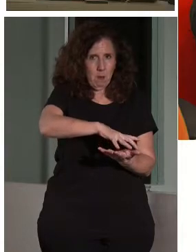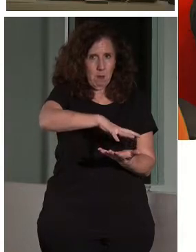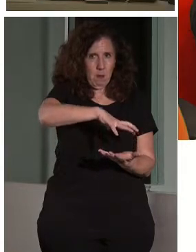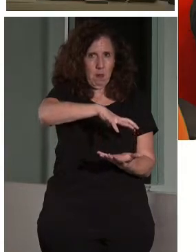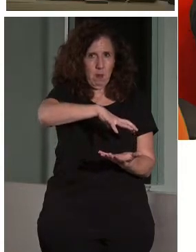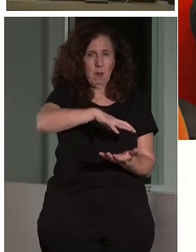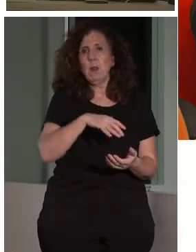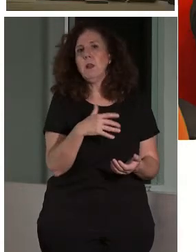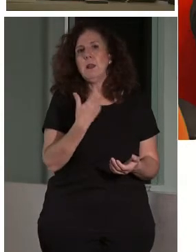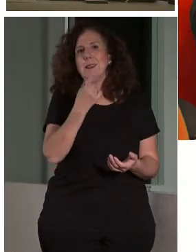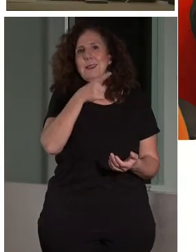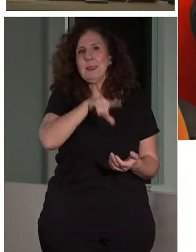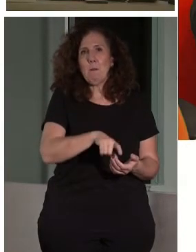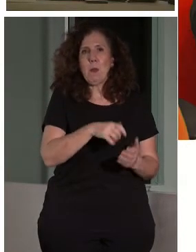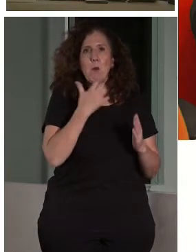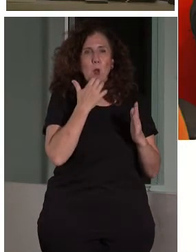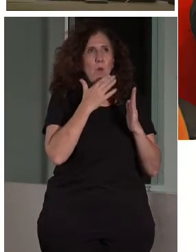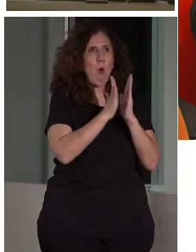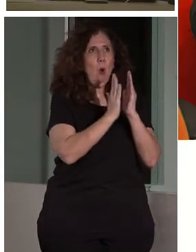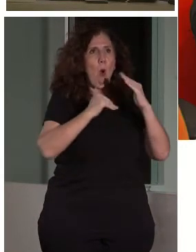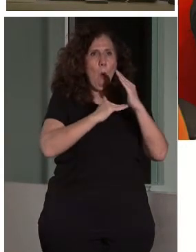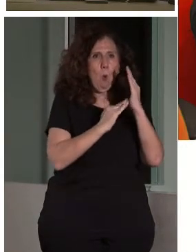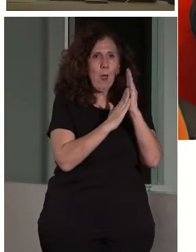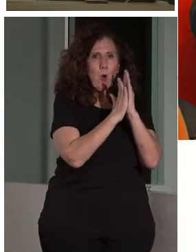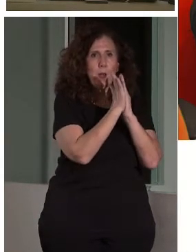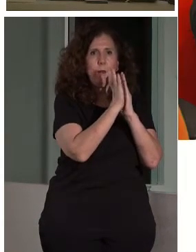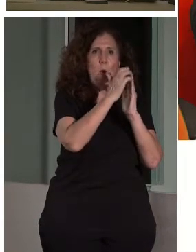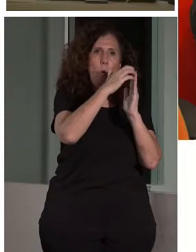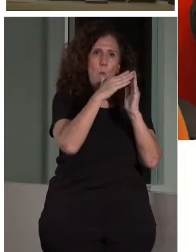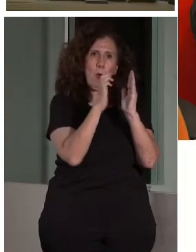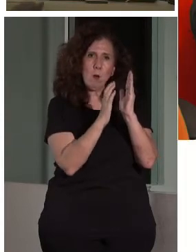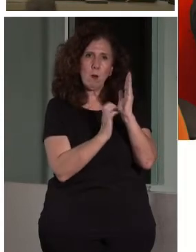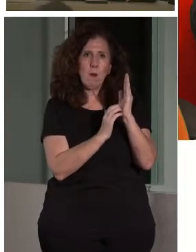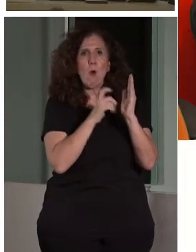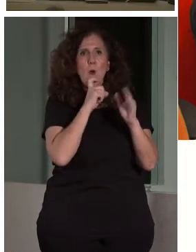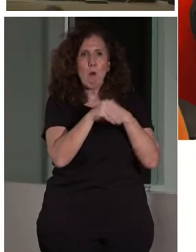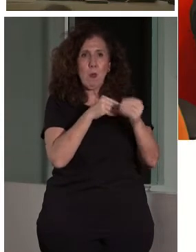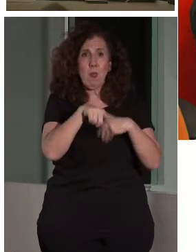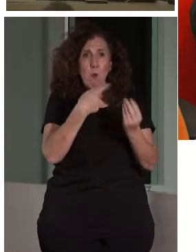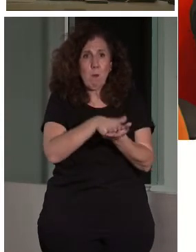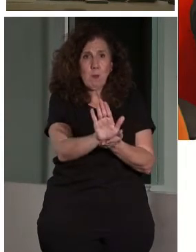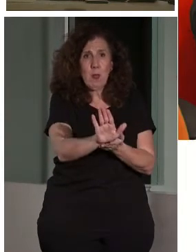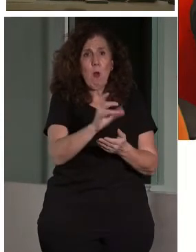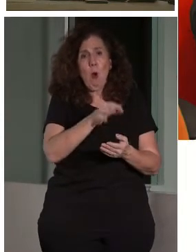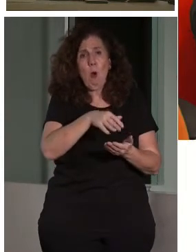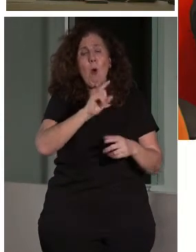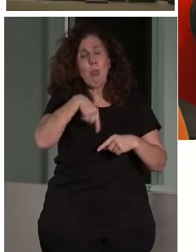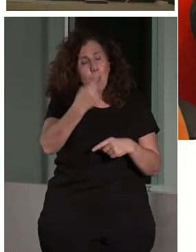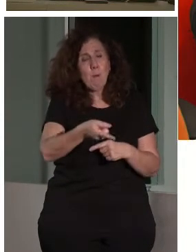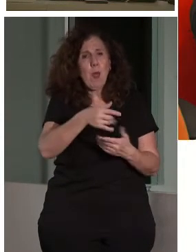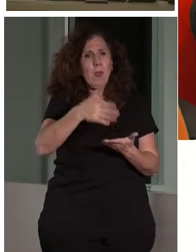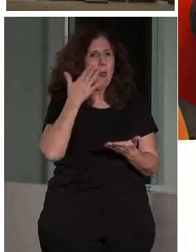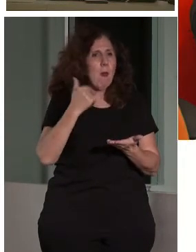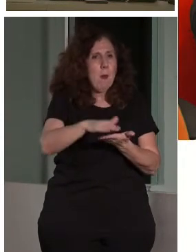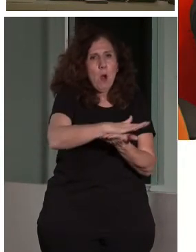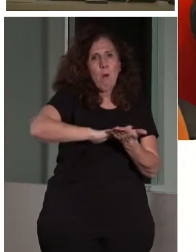Aumentar digitalmente los relieves o los huecos relieves para facilitar la detección al tacto y luego se imprime. O al patinarlas, aumentar los contrastes o jugar